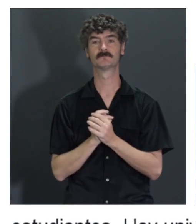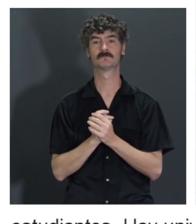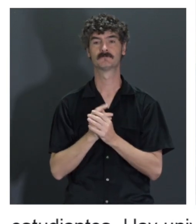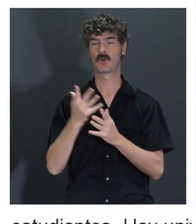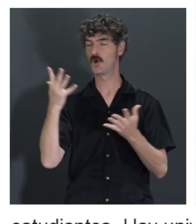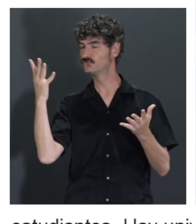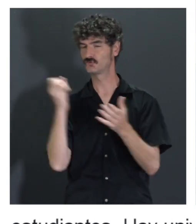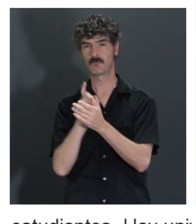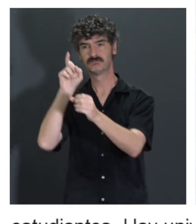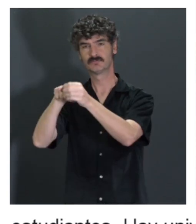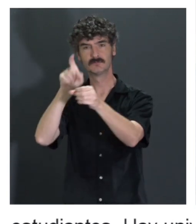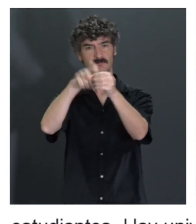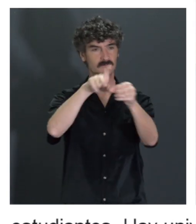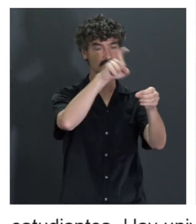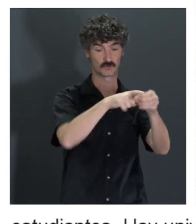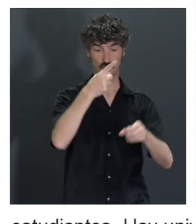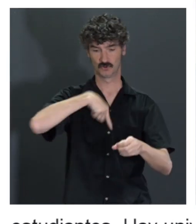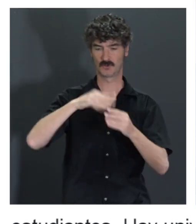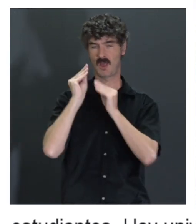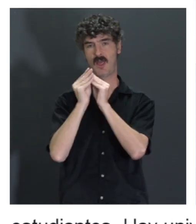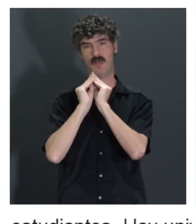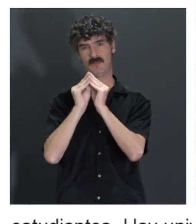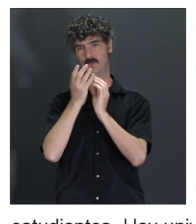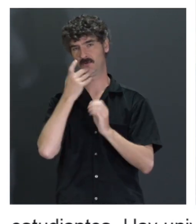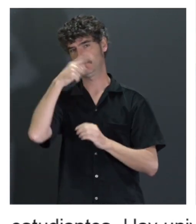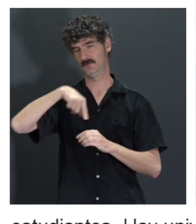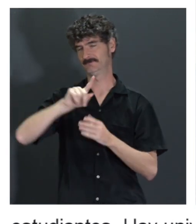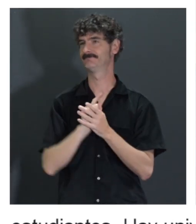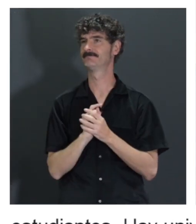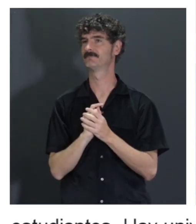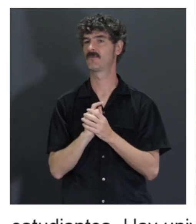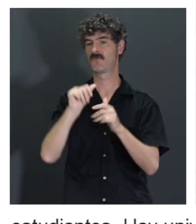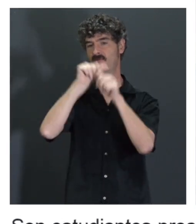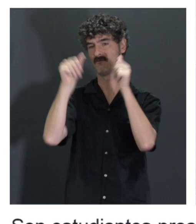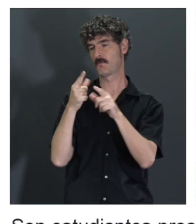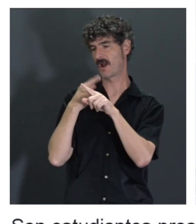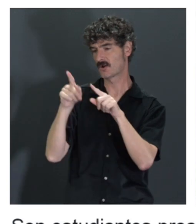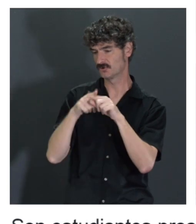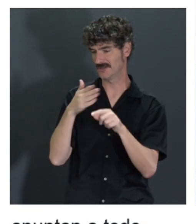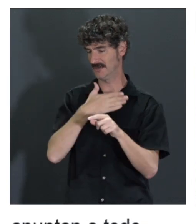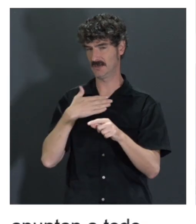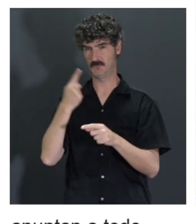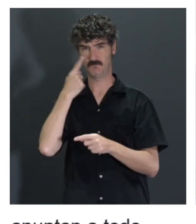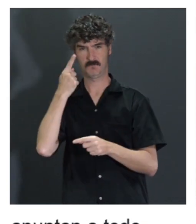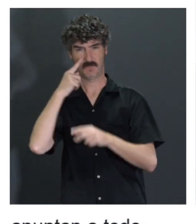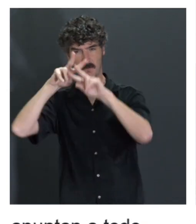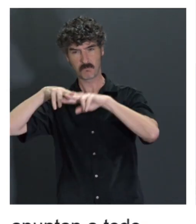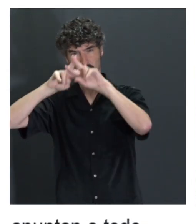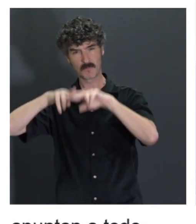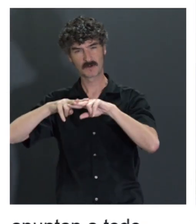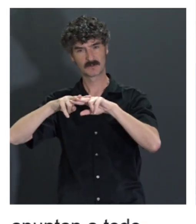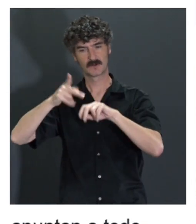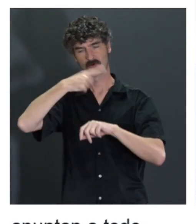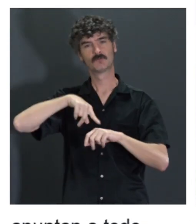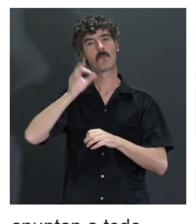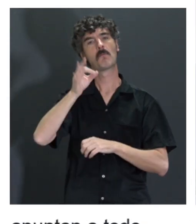apuntan a todo. O sea, cuando yo, pues hacemos algún tipo de cosa que queramos testar o lo que sea, pues la verdad es